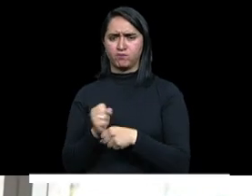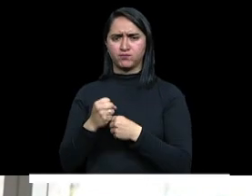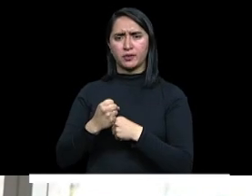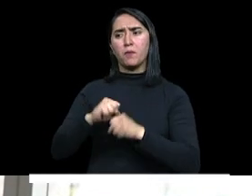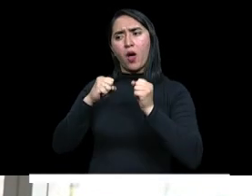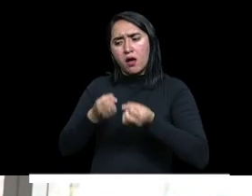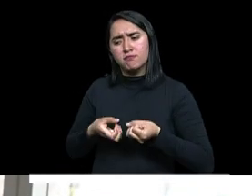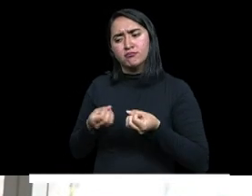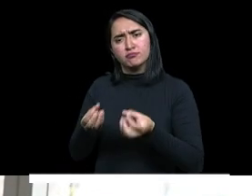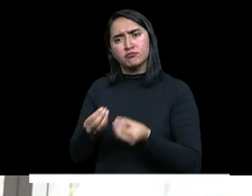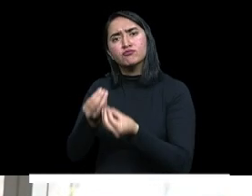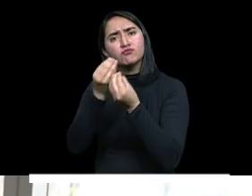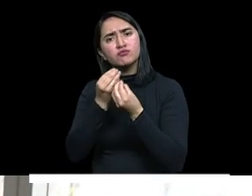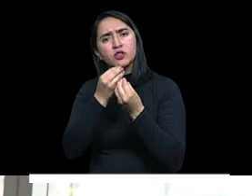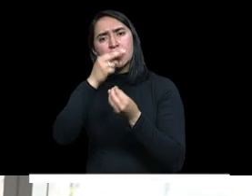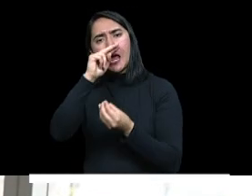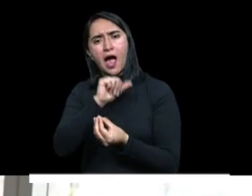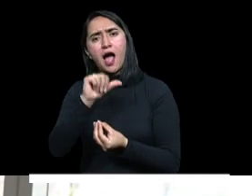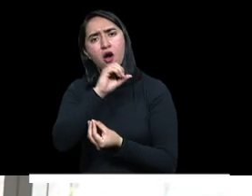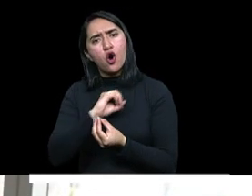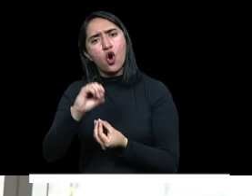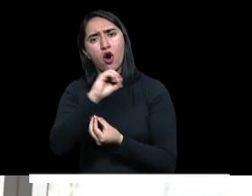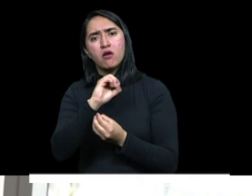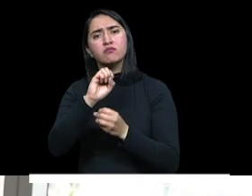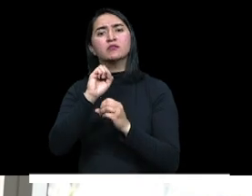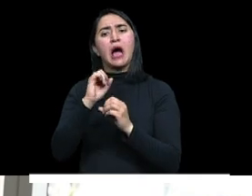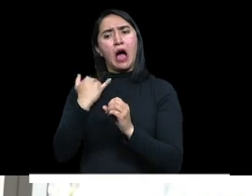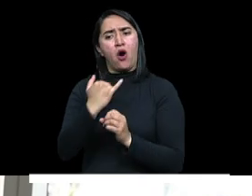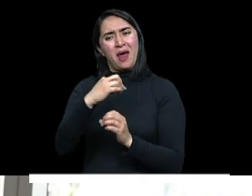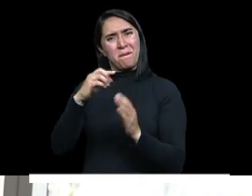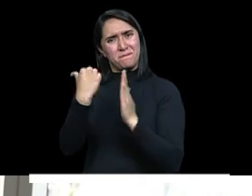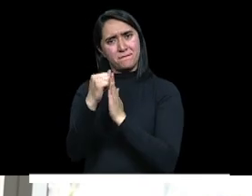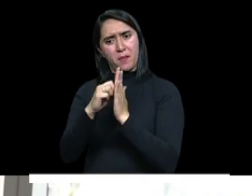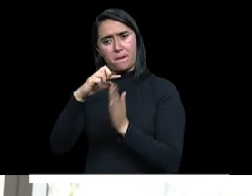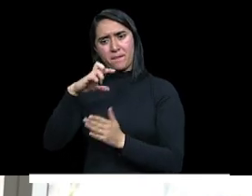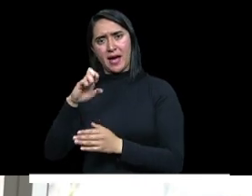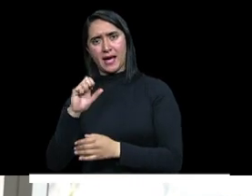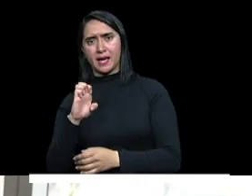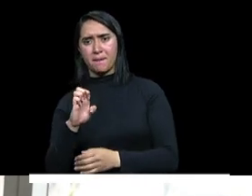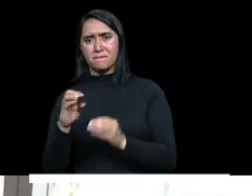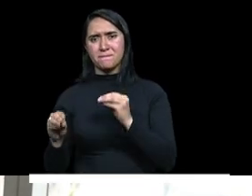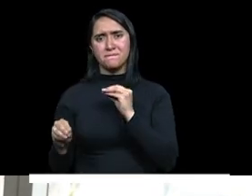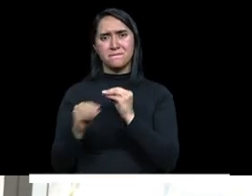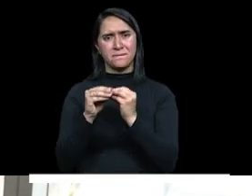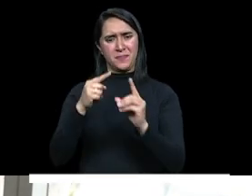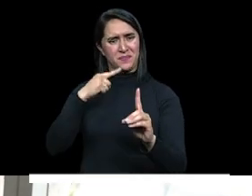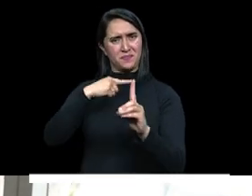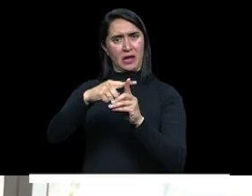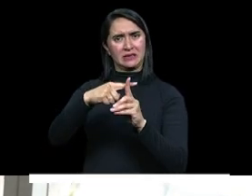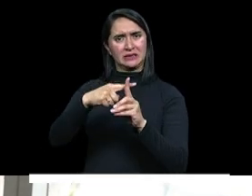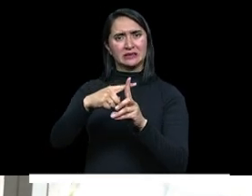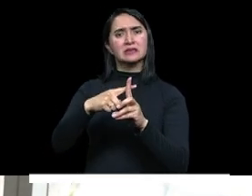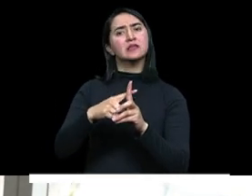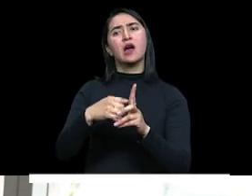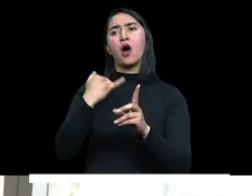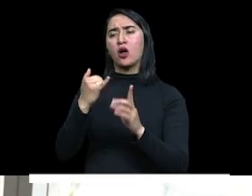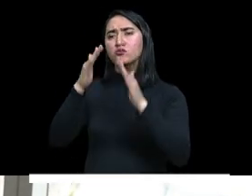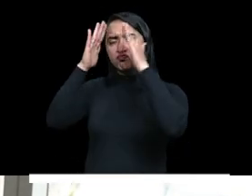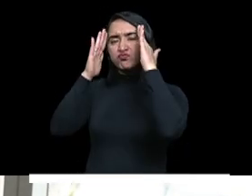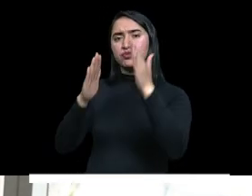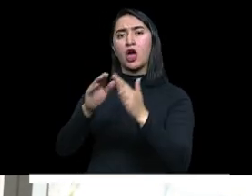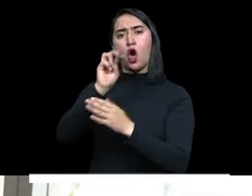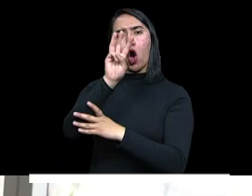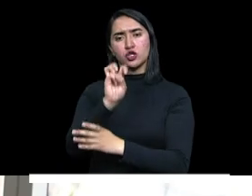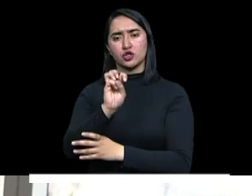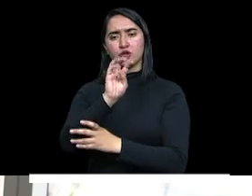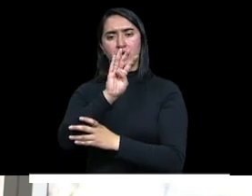este año, con el PAE Más, ya se han atendido más de 830 mil estudiantes de 143 municipios,